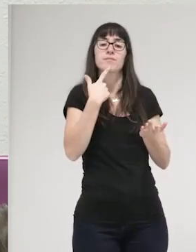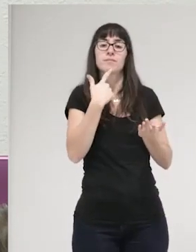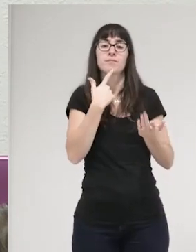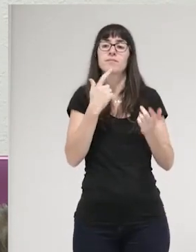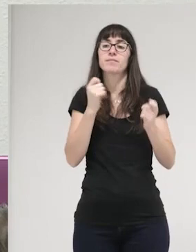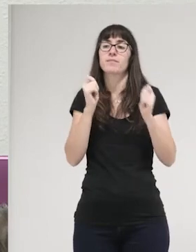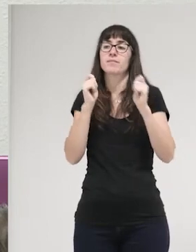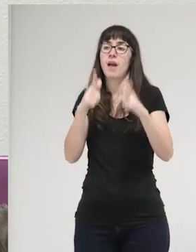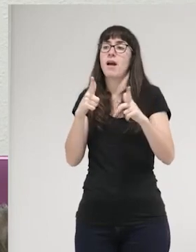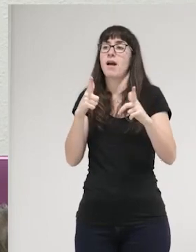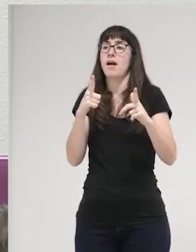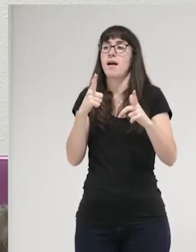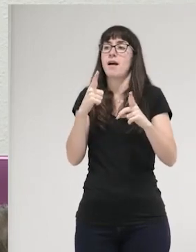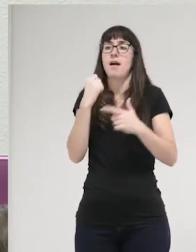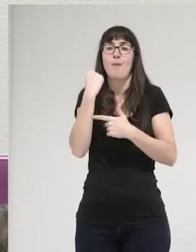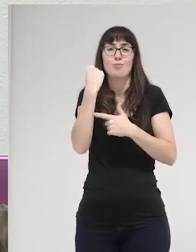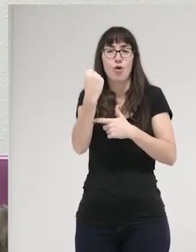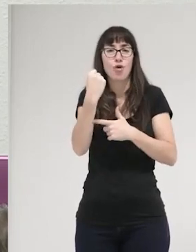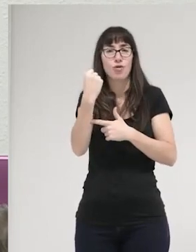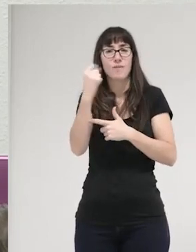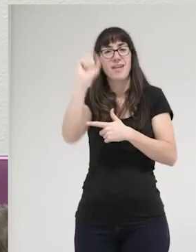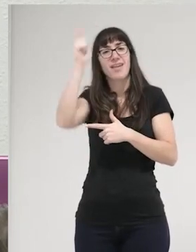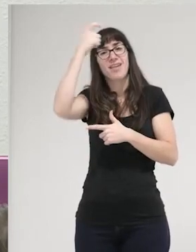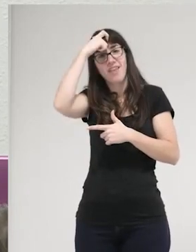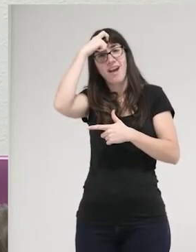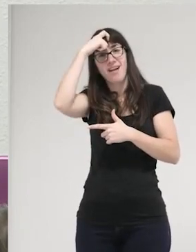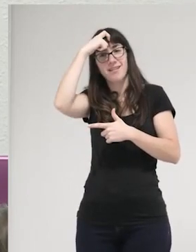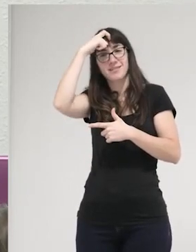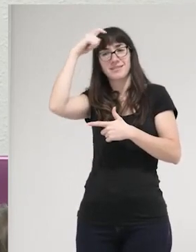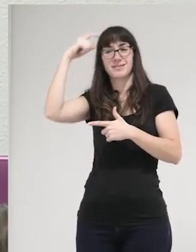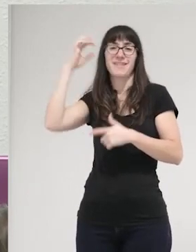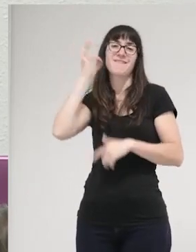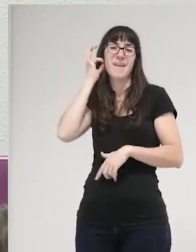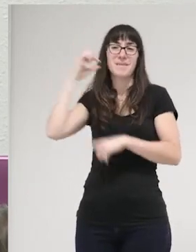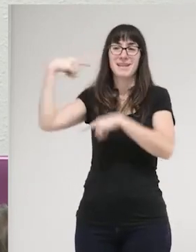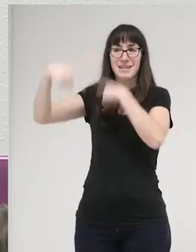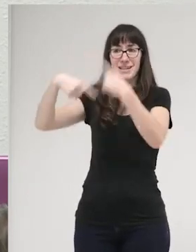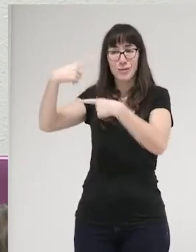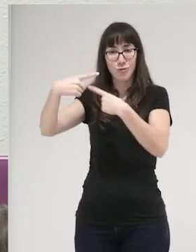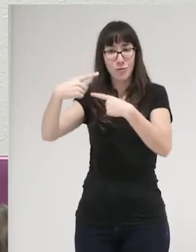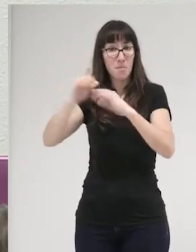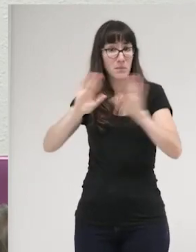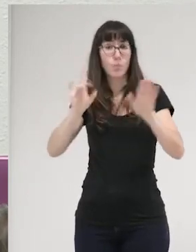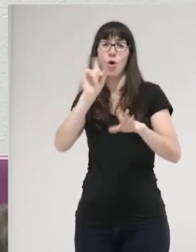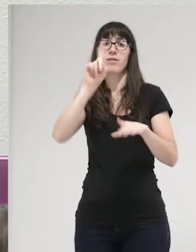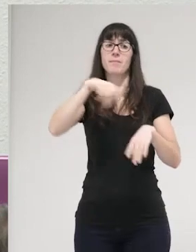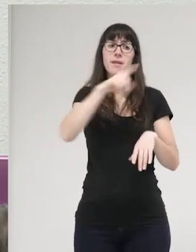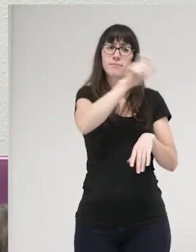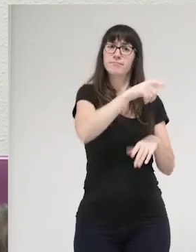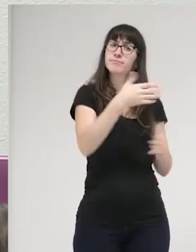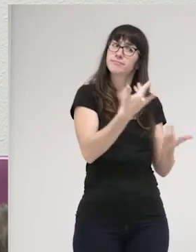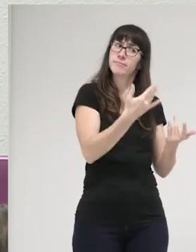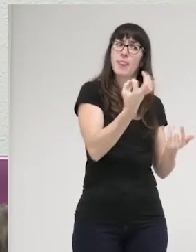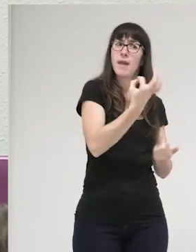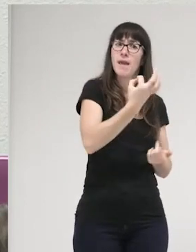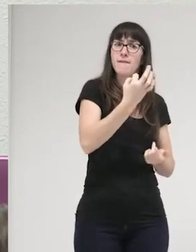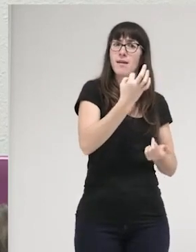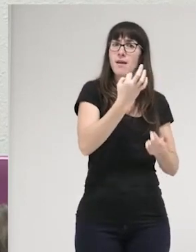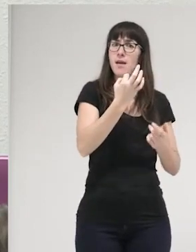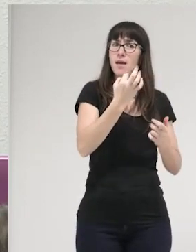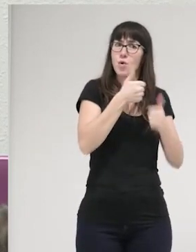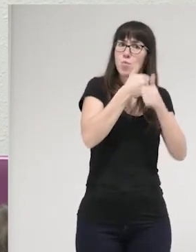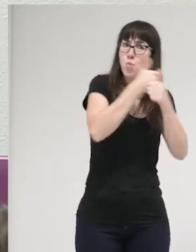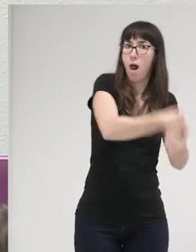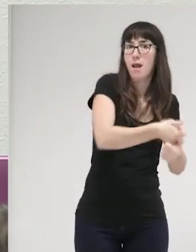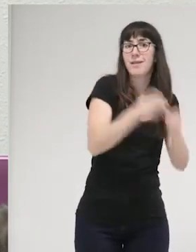favoreciendo no solo es que se estén reforzando estas ideas relacionadas con la feminidad clásica sino que después van a ser exigidas para que estas personas sean reconocidas como víctimas